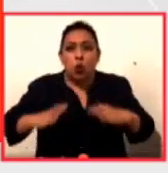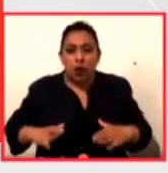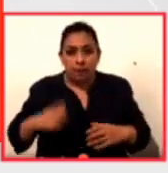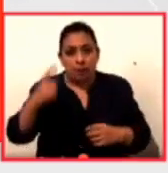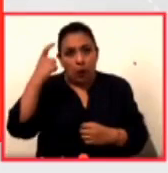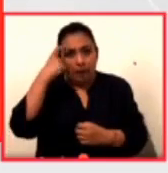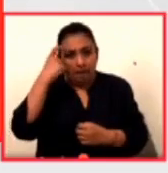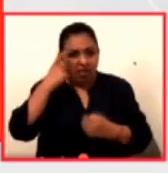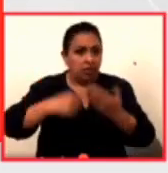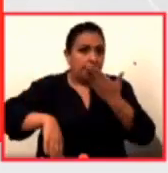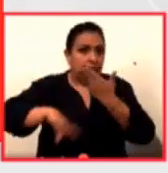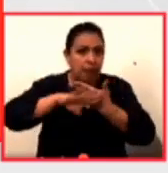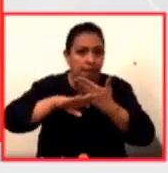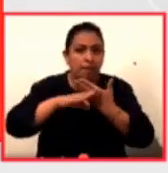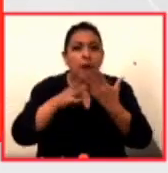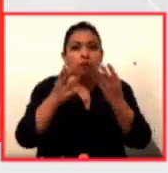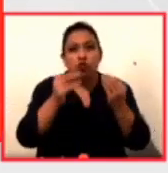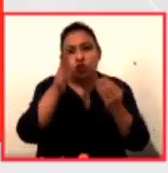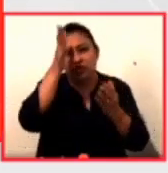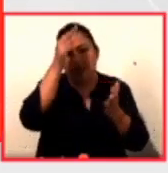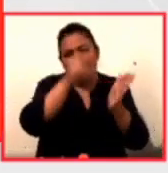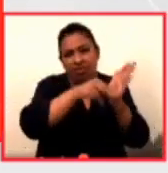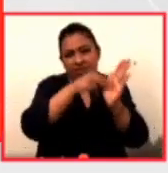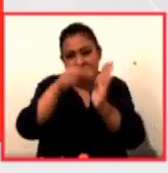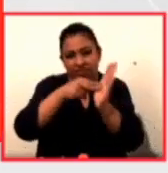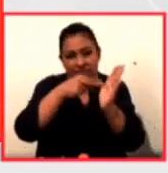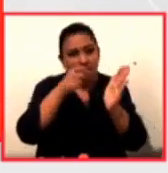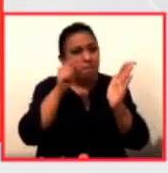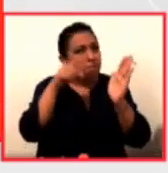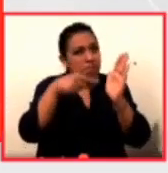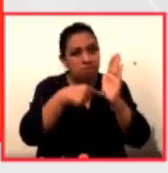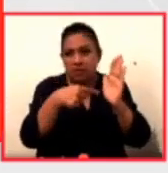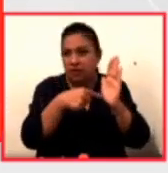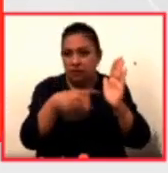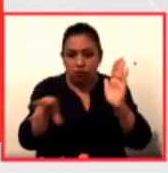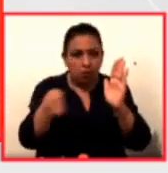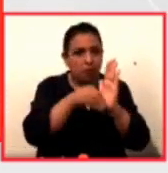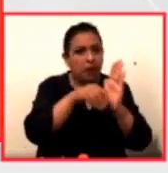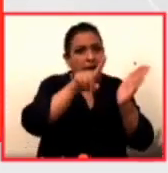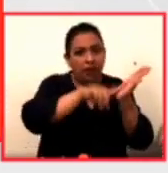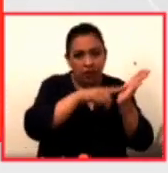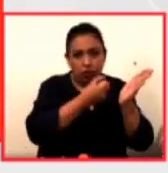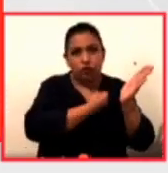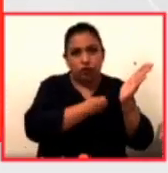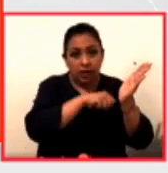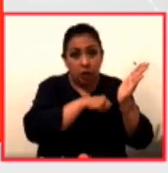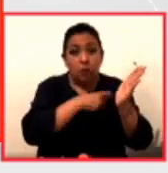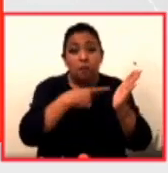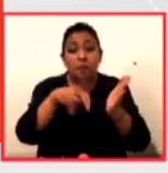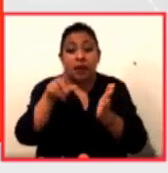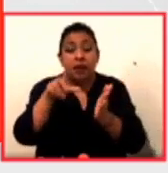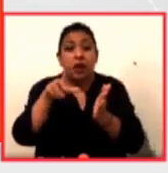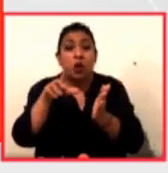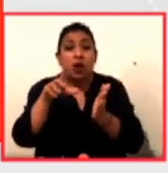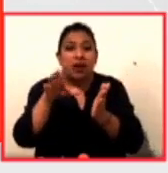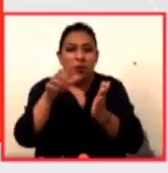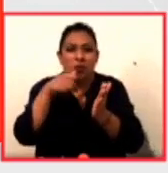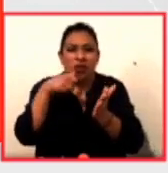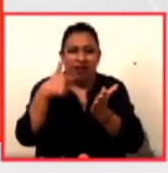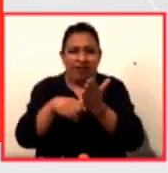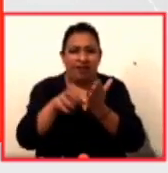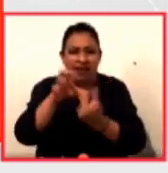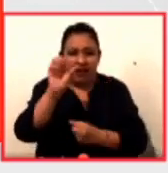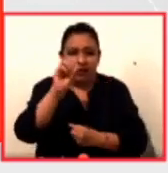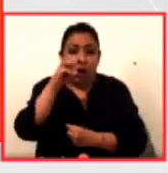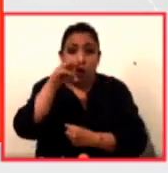mente muchas convenciones replican el mismo precepto sin embargo la Carta Constitutiva de la Organización Mundial de la Salud y